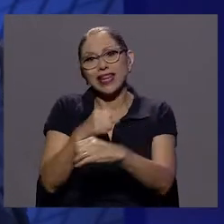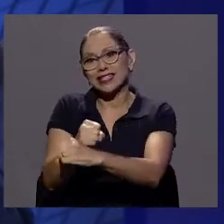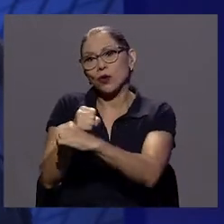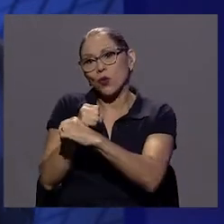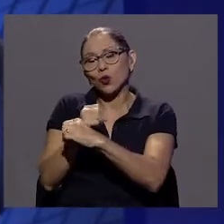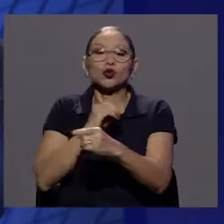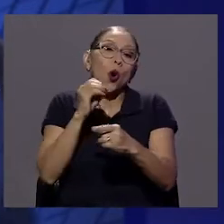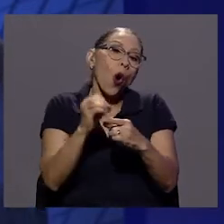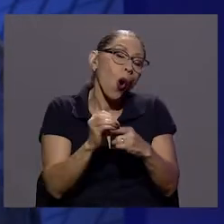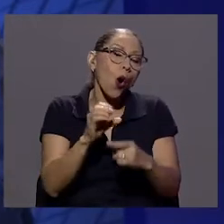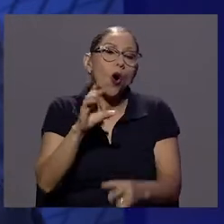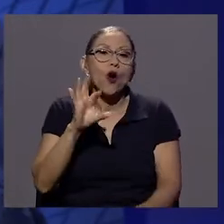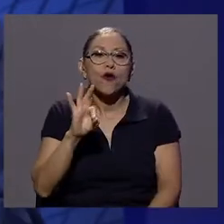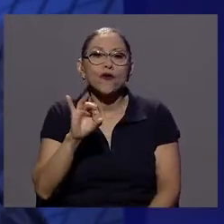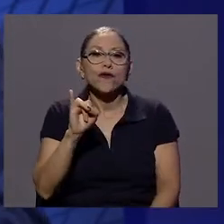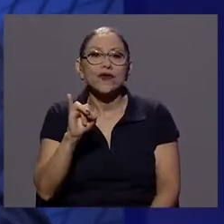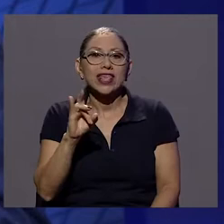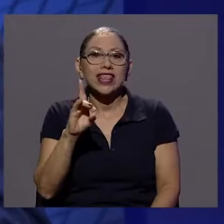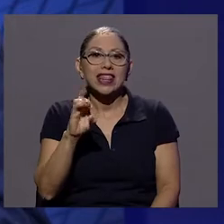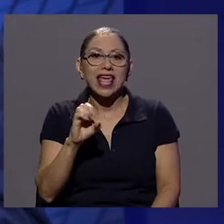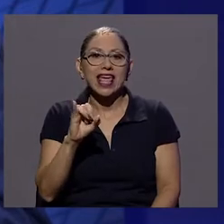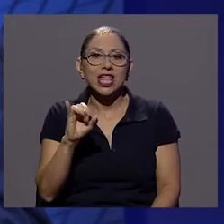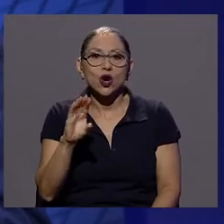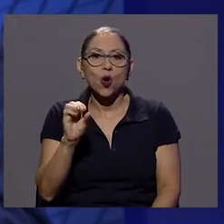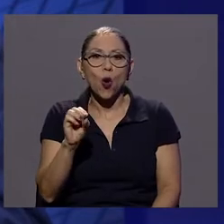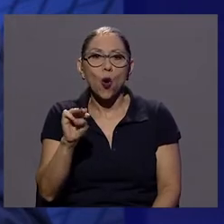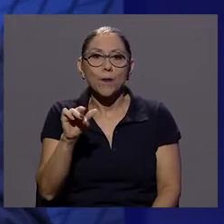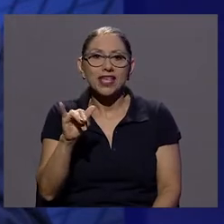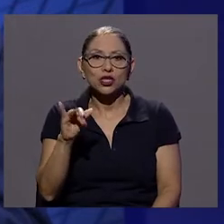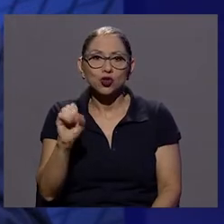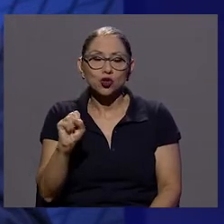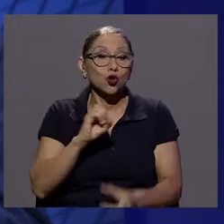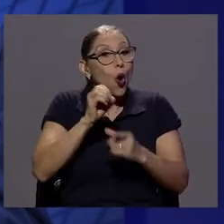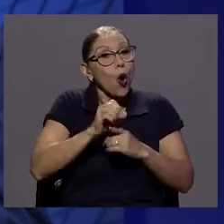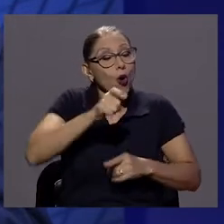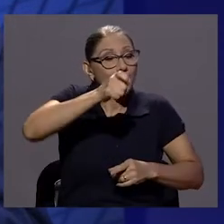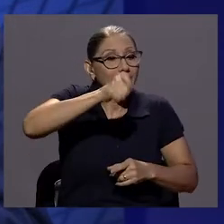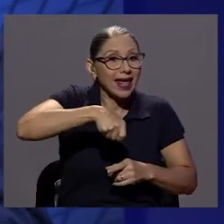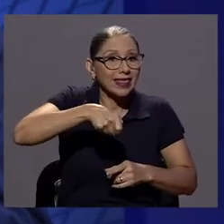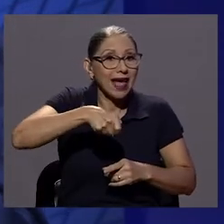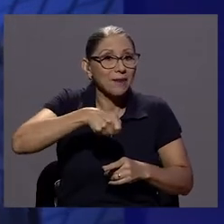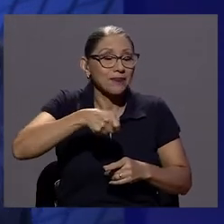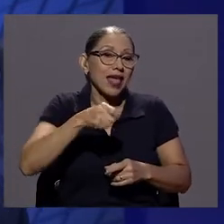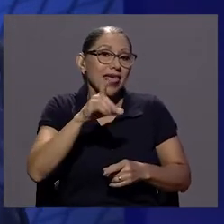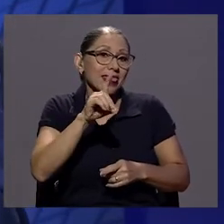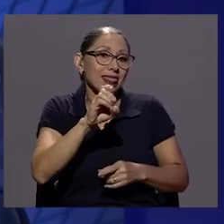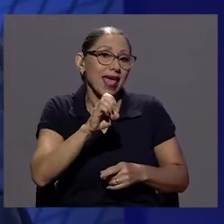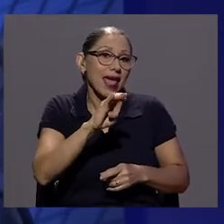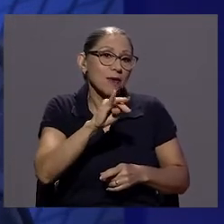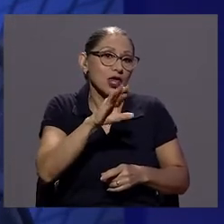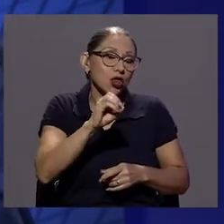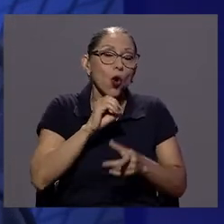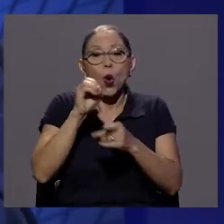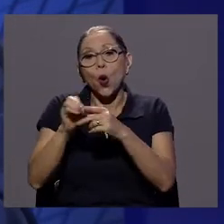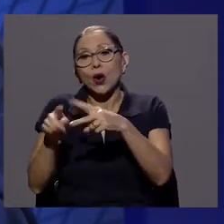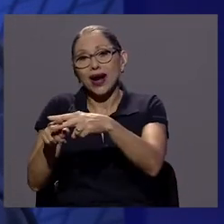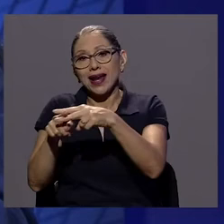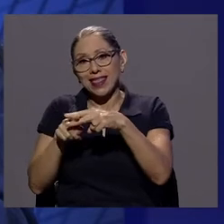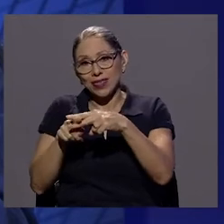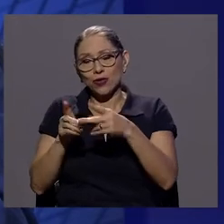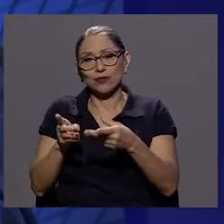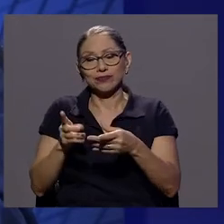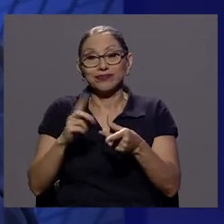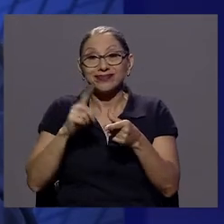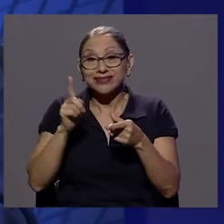fideicomisos, pueden haber figuras de tarjetas de crédito de débito y entonces eso hace que los temas que